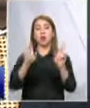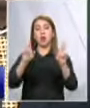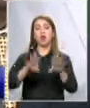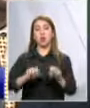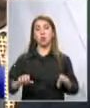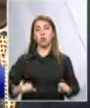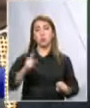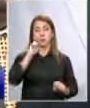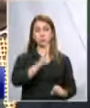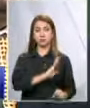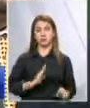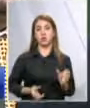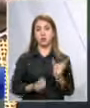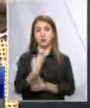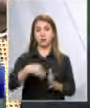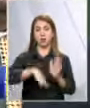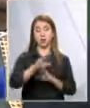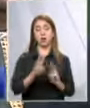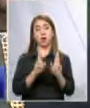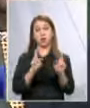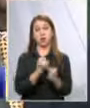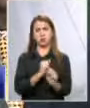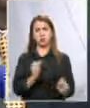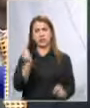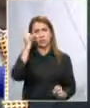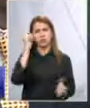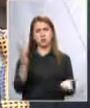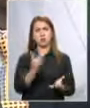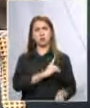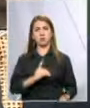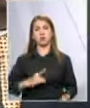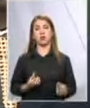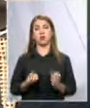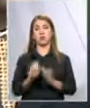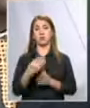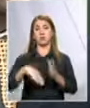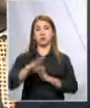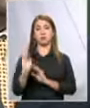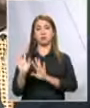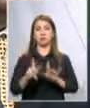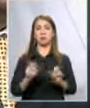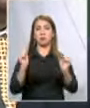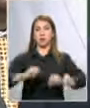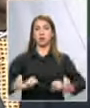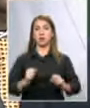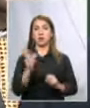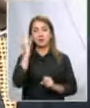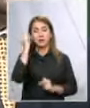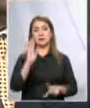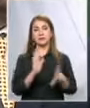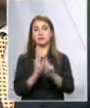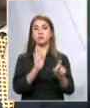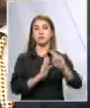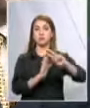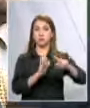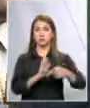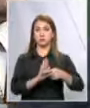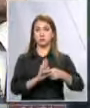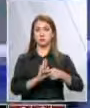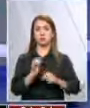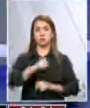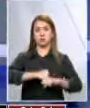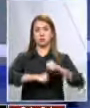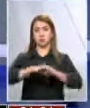luego los miembros de la nueva mayoría. Sería inentendible que un diputado de la nueva mayoría no concurriera a aprobar la idea de legislar de un proyecto de reforma estructural.